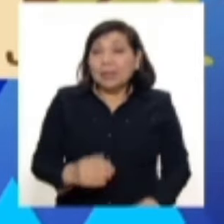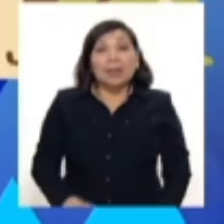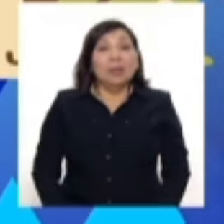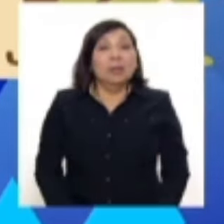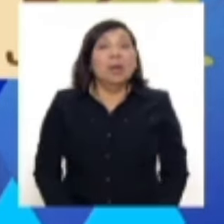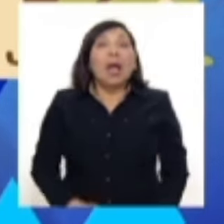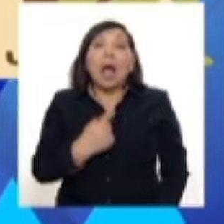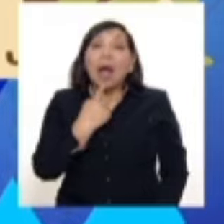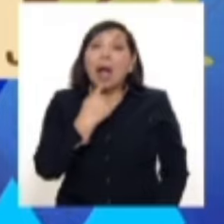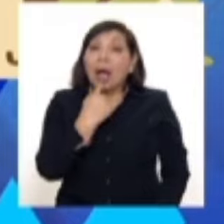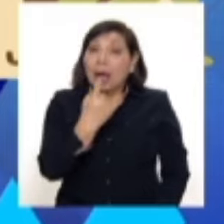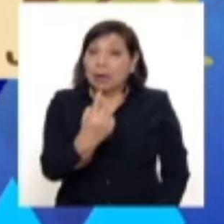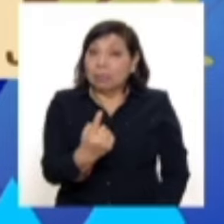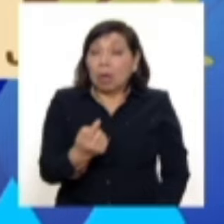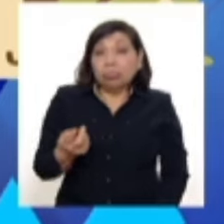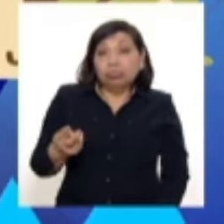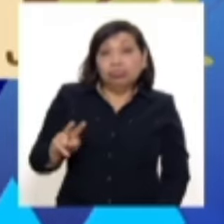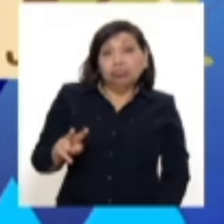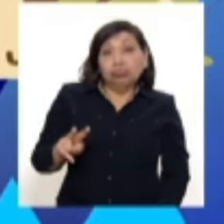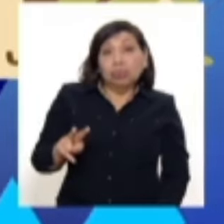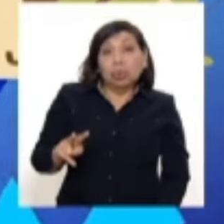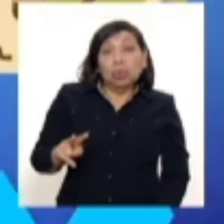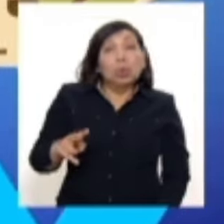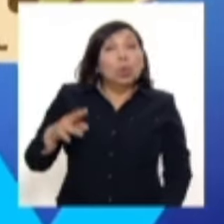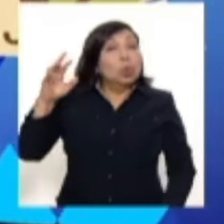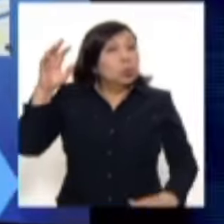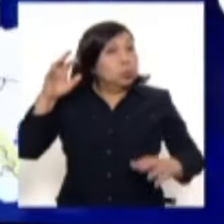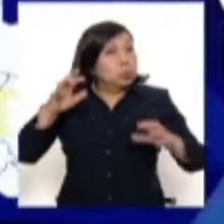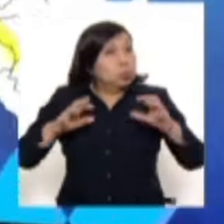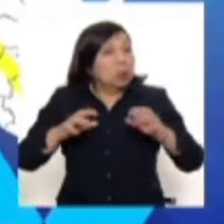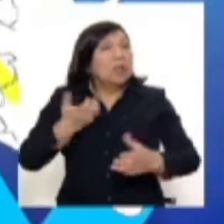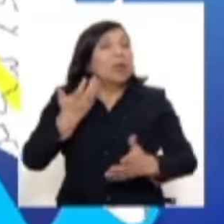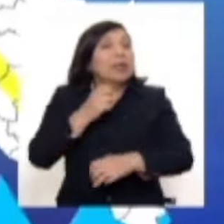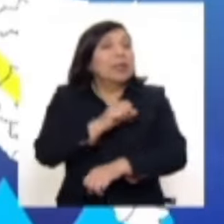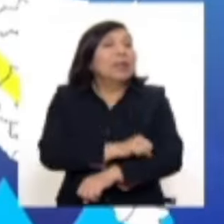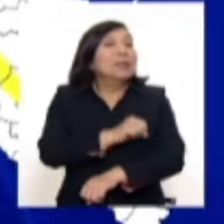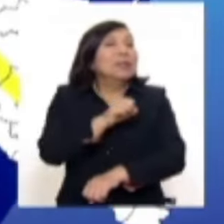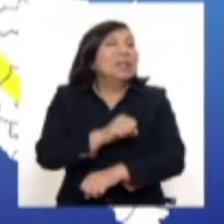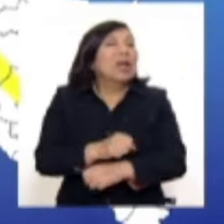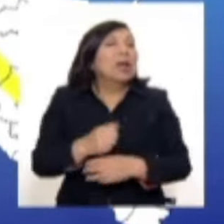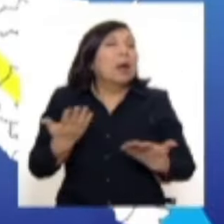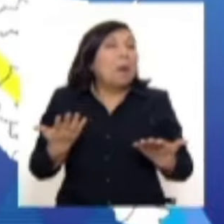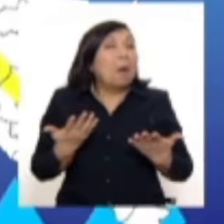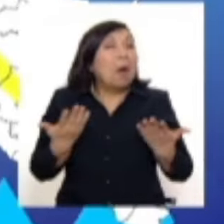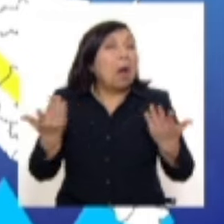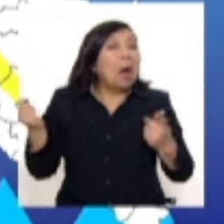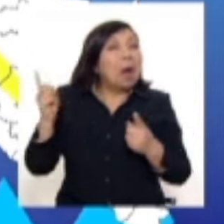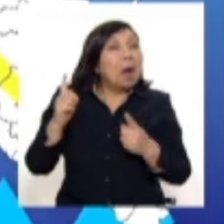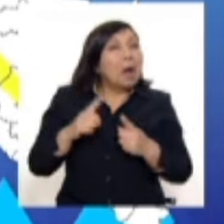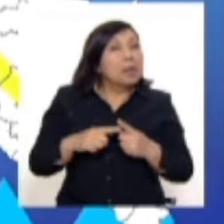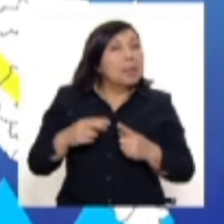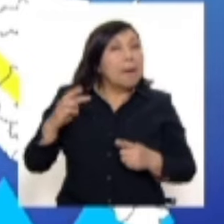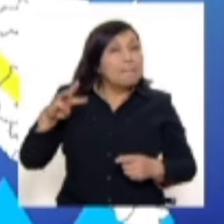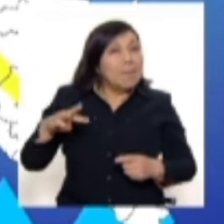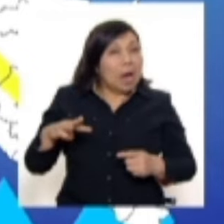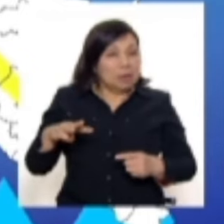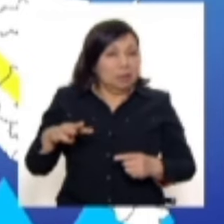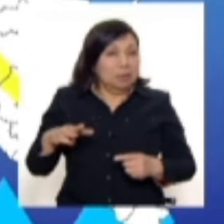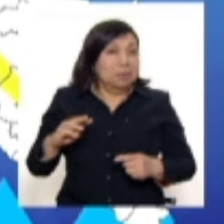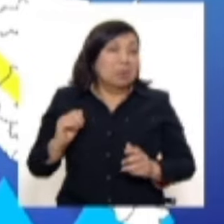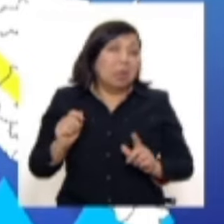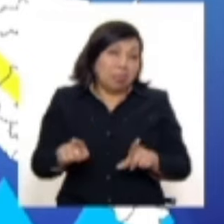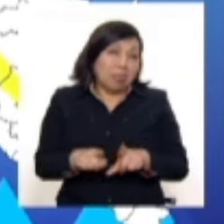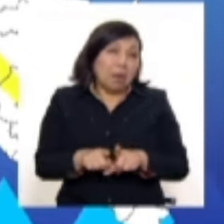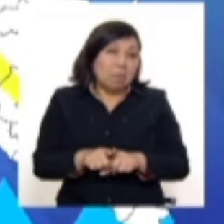es el aviso de incremento de precipitaciones en la sierra. Este va a estar vigente hasta este martes 15 de